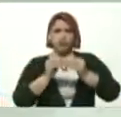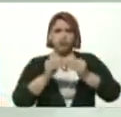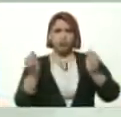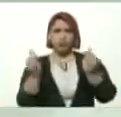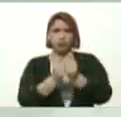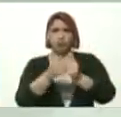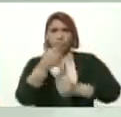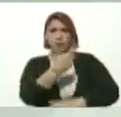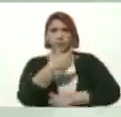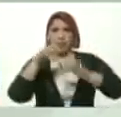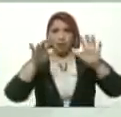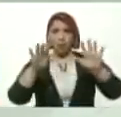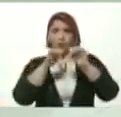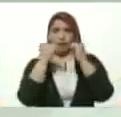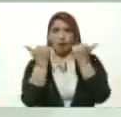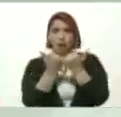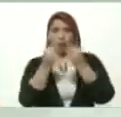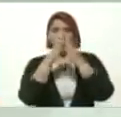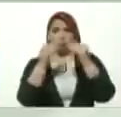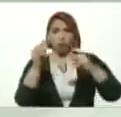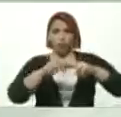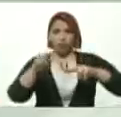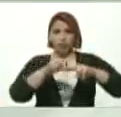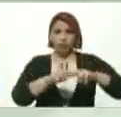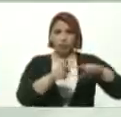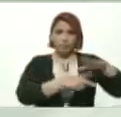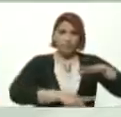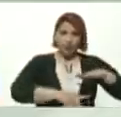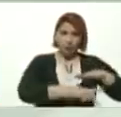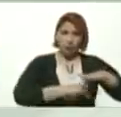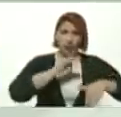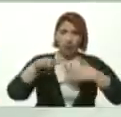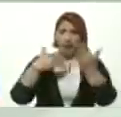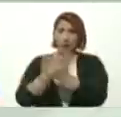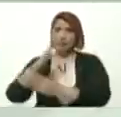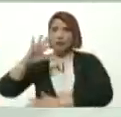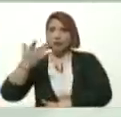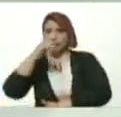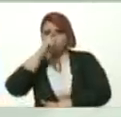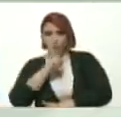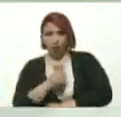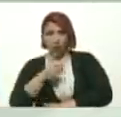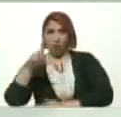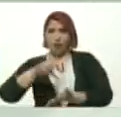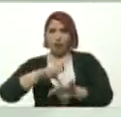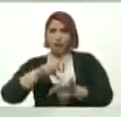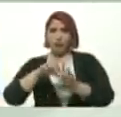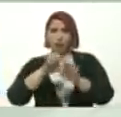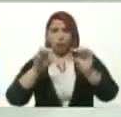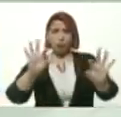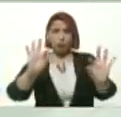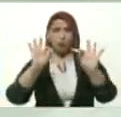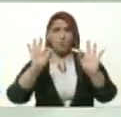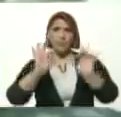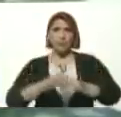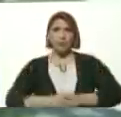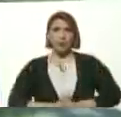Aulas Para todos Esos niños Desde maternal Hasta quinto Año de bachillerato Y educación especial